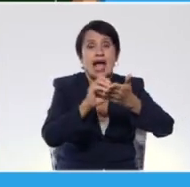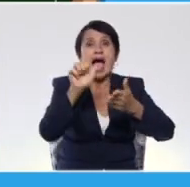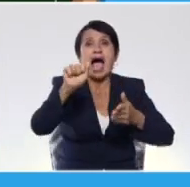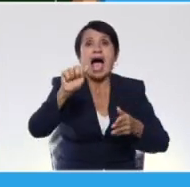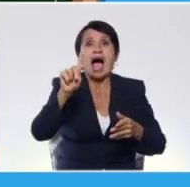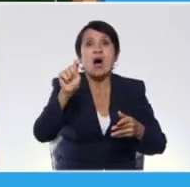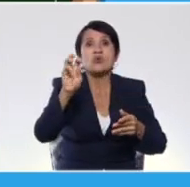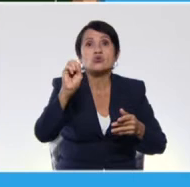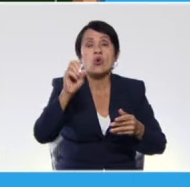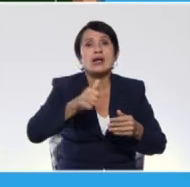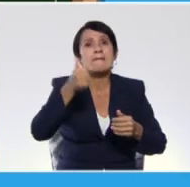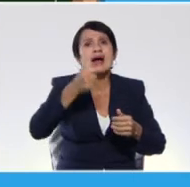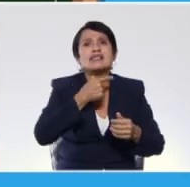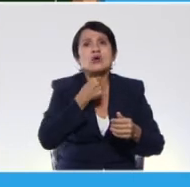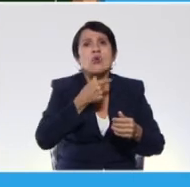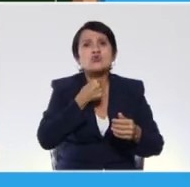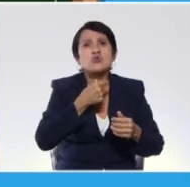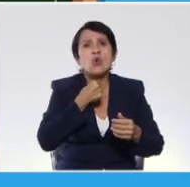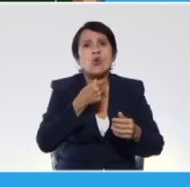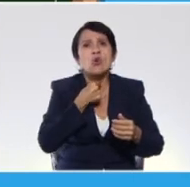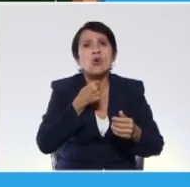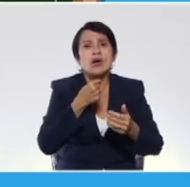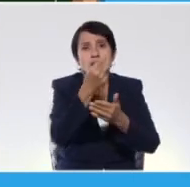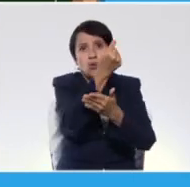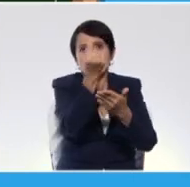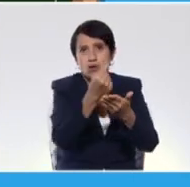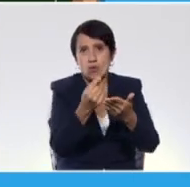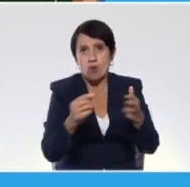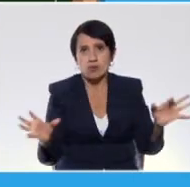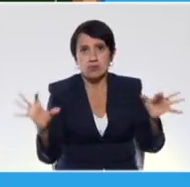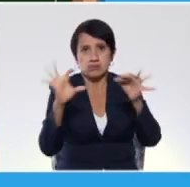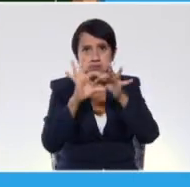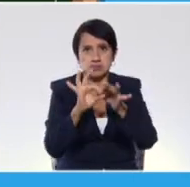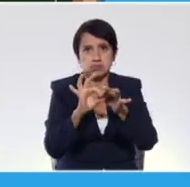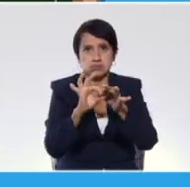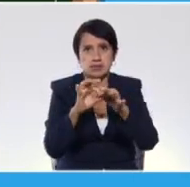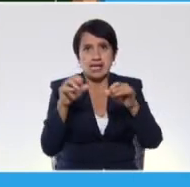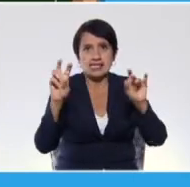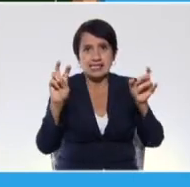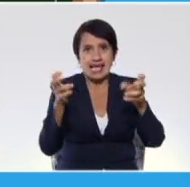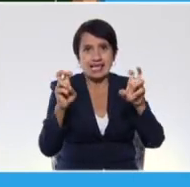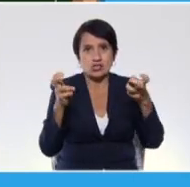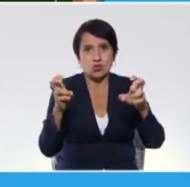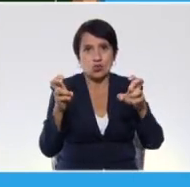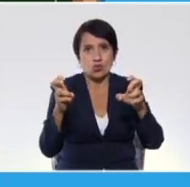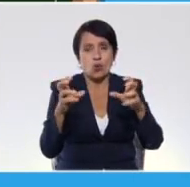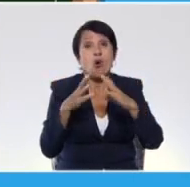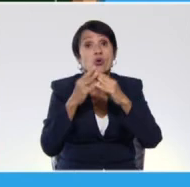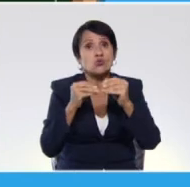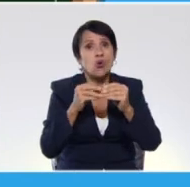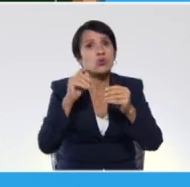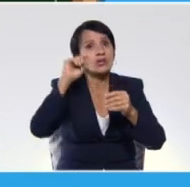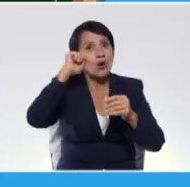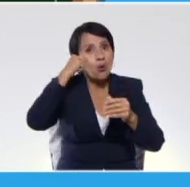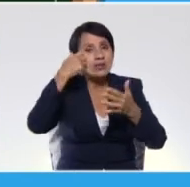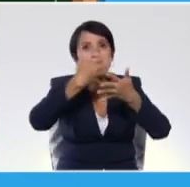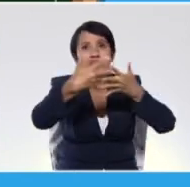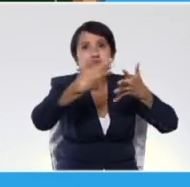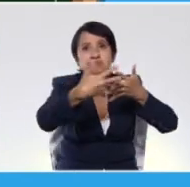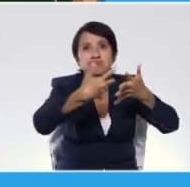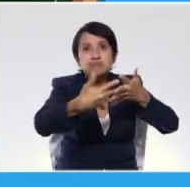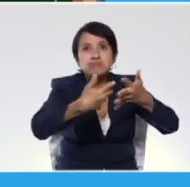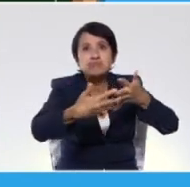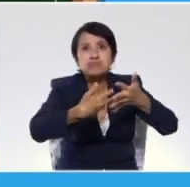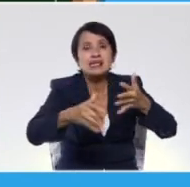que más te gustó. Luego realiza un dibujo relacionado con este texto, recordando siempre que en toda